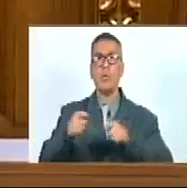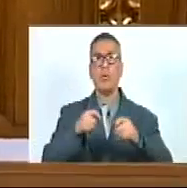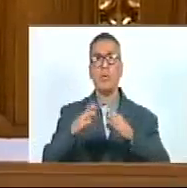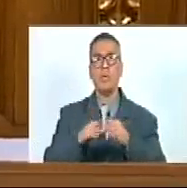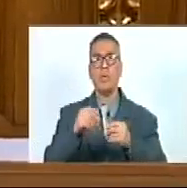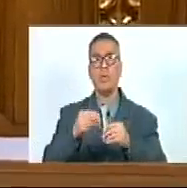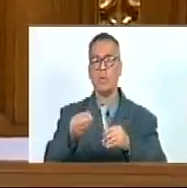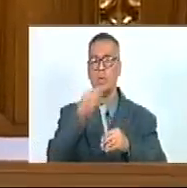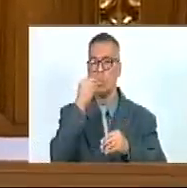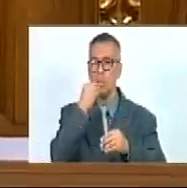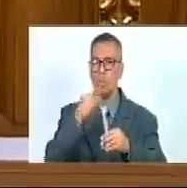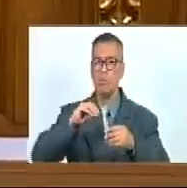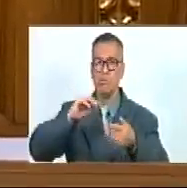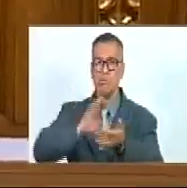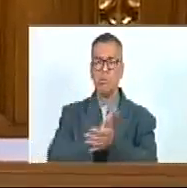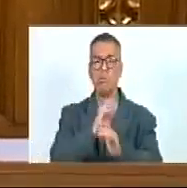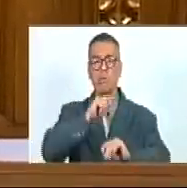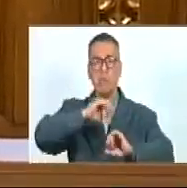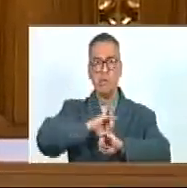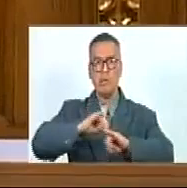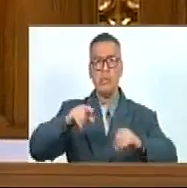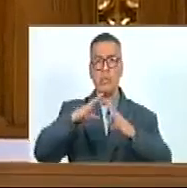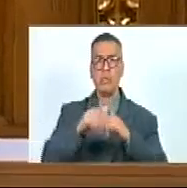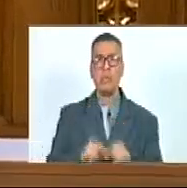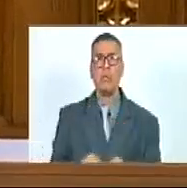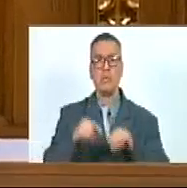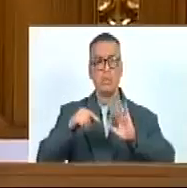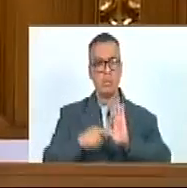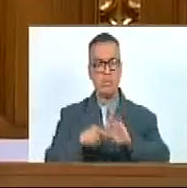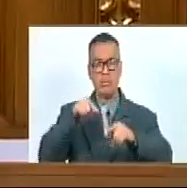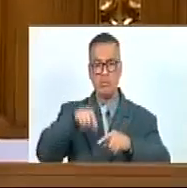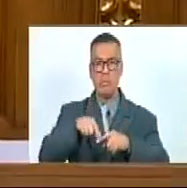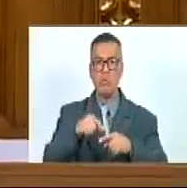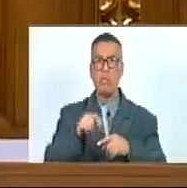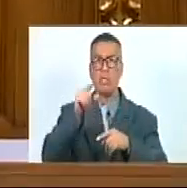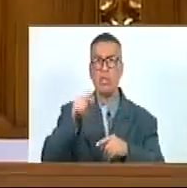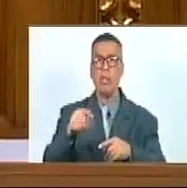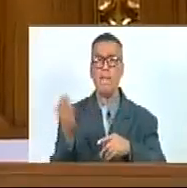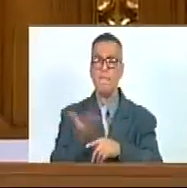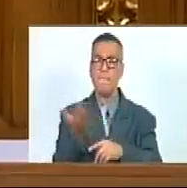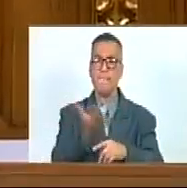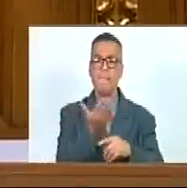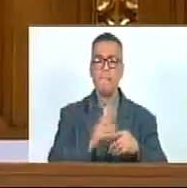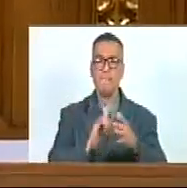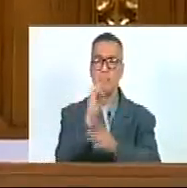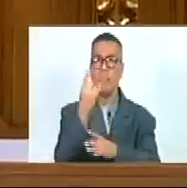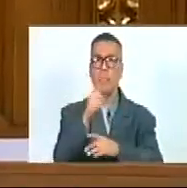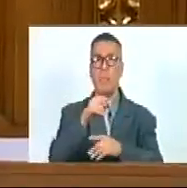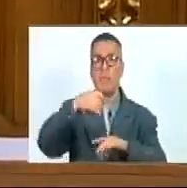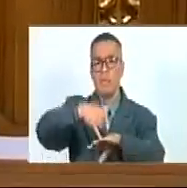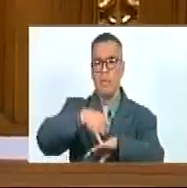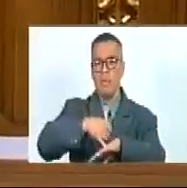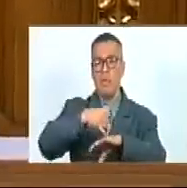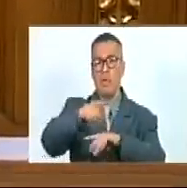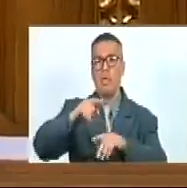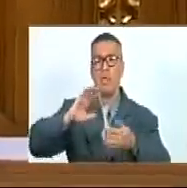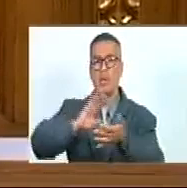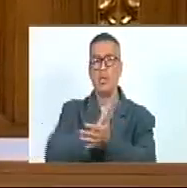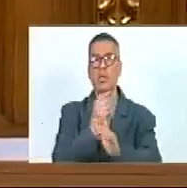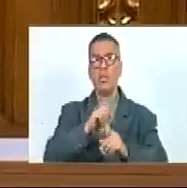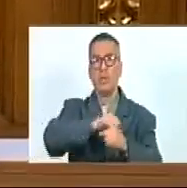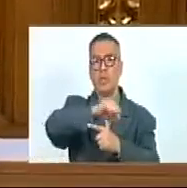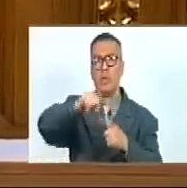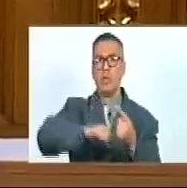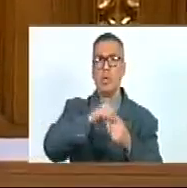Consumista Y depredador Destructivo Que se enfrasca En la Desforestación En el Fracking En la Destrucción Del Ambiente